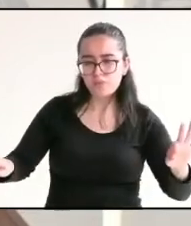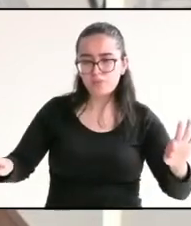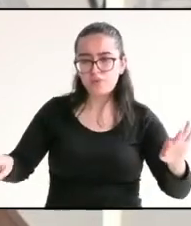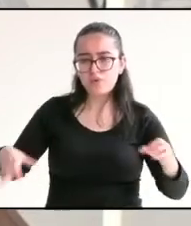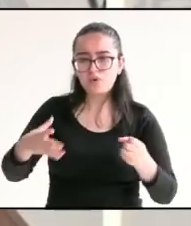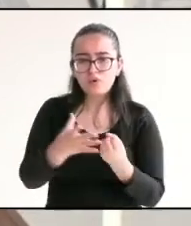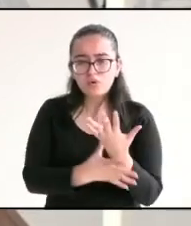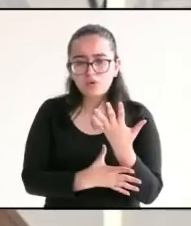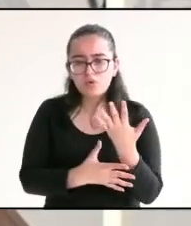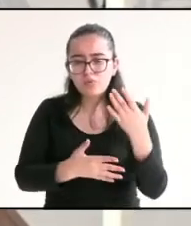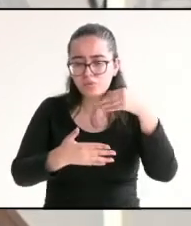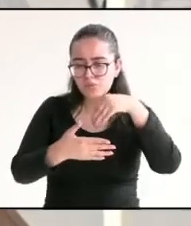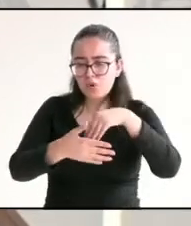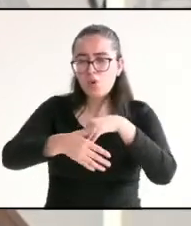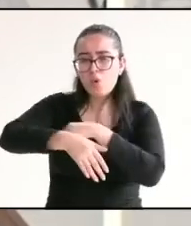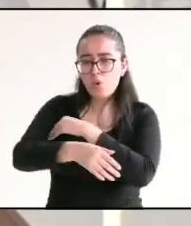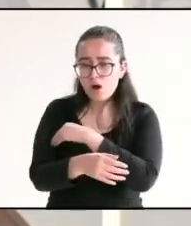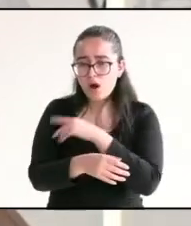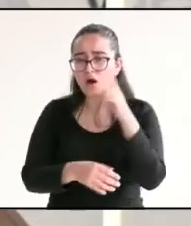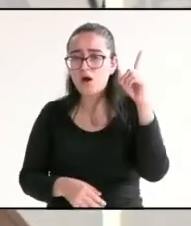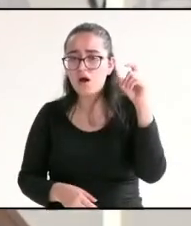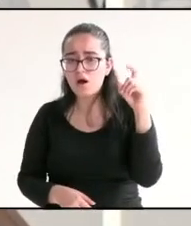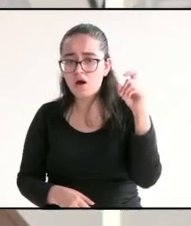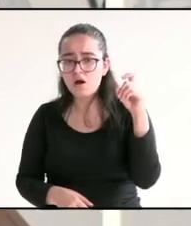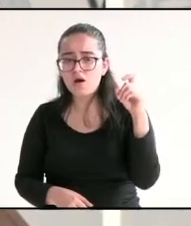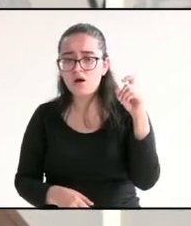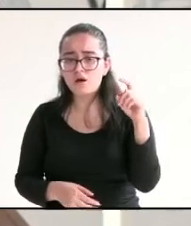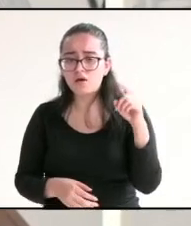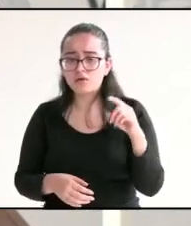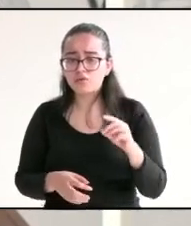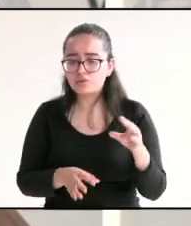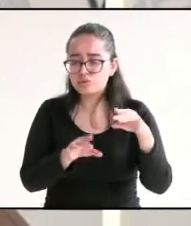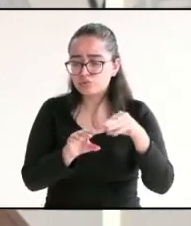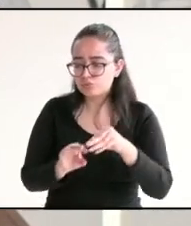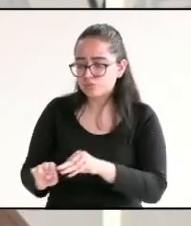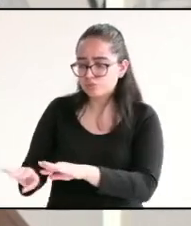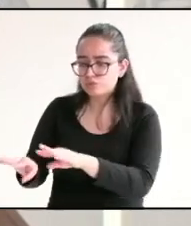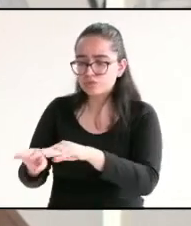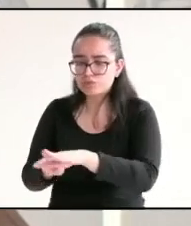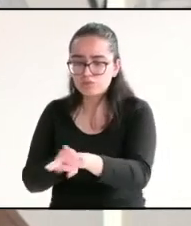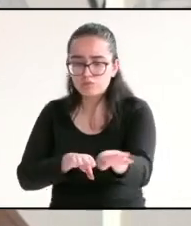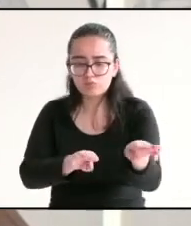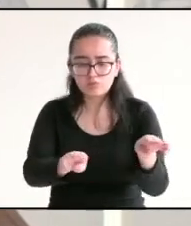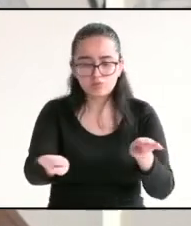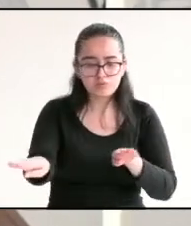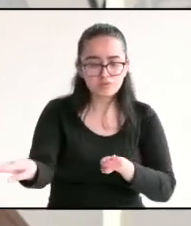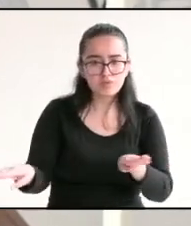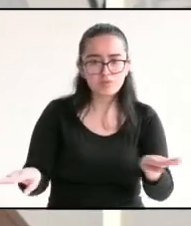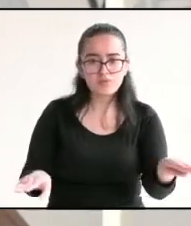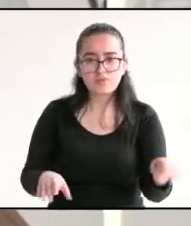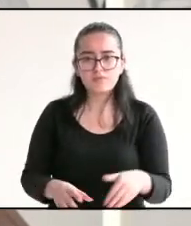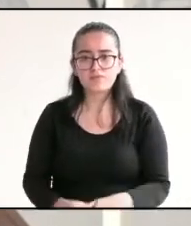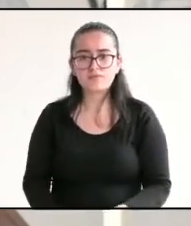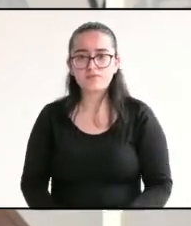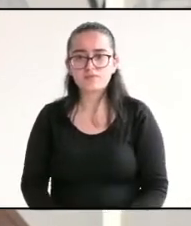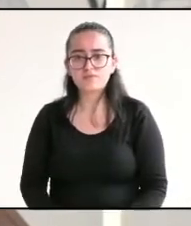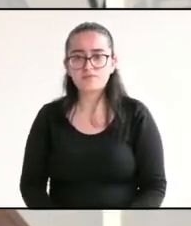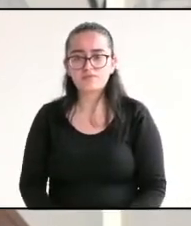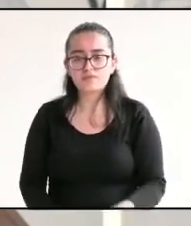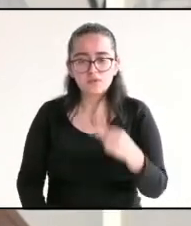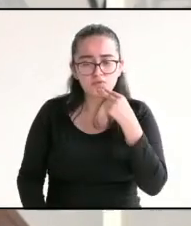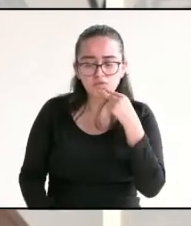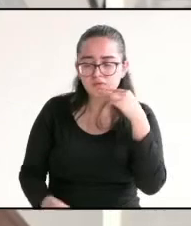superficiales, rehabilitación, de redes de distribución, de líneas de conducción para darle un buen uso